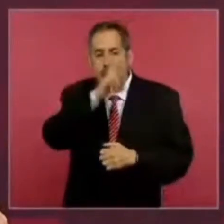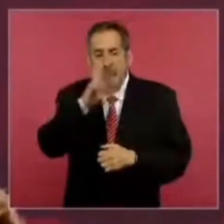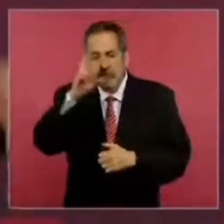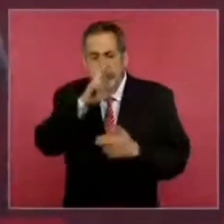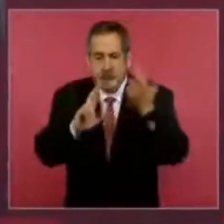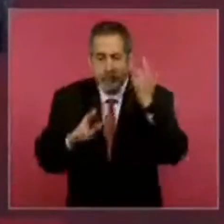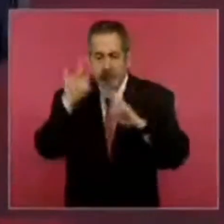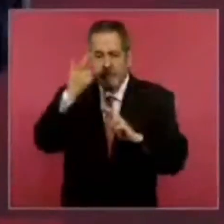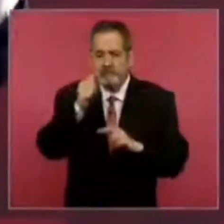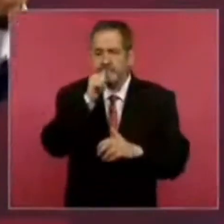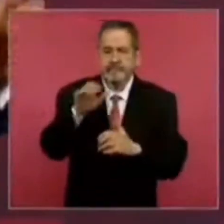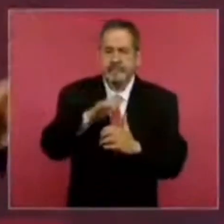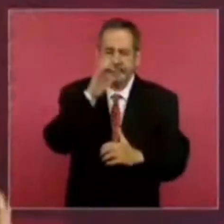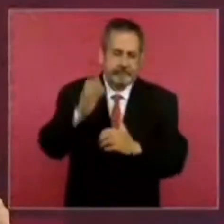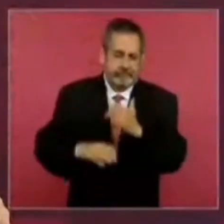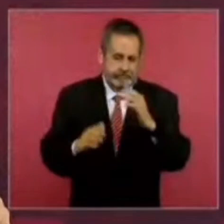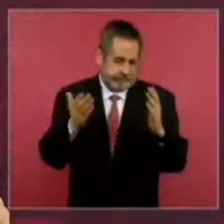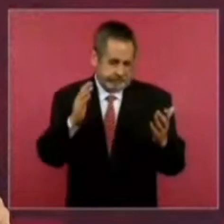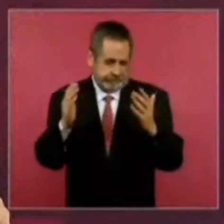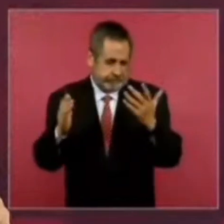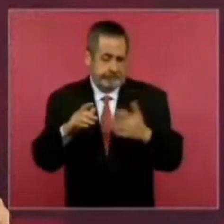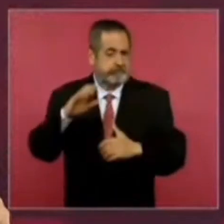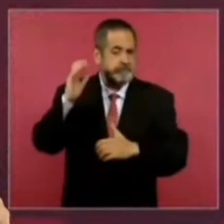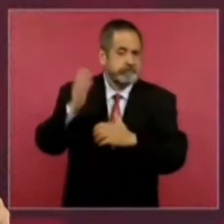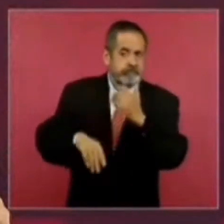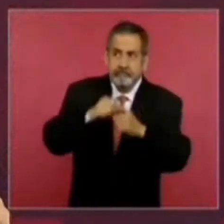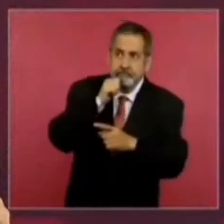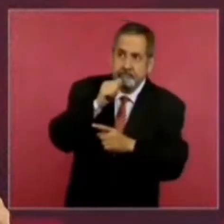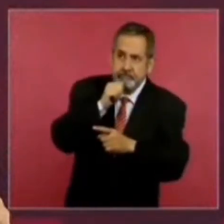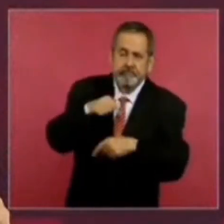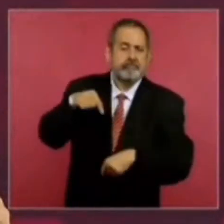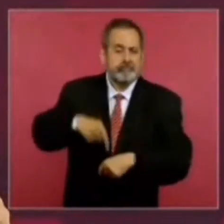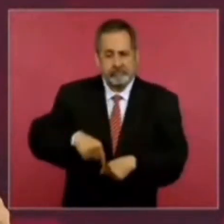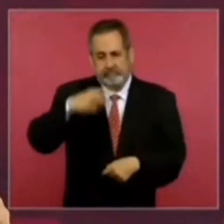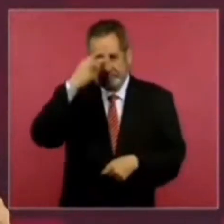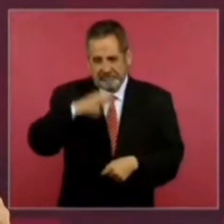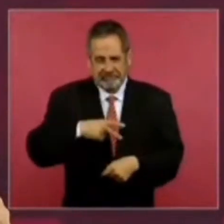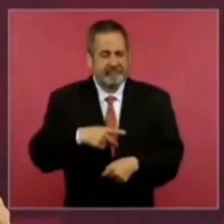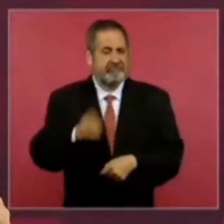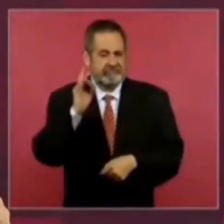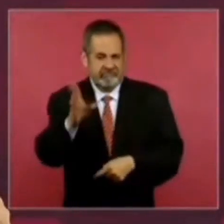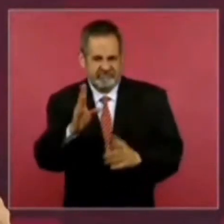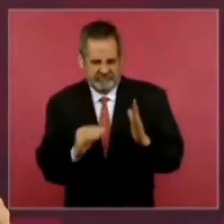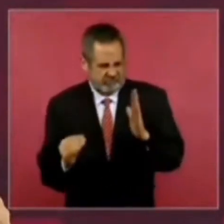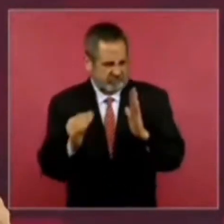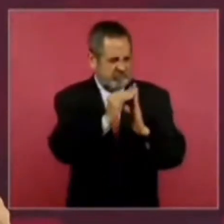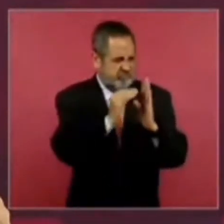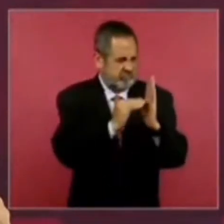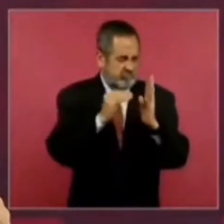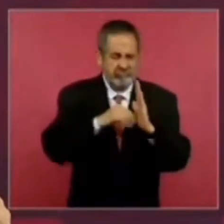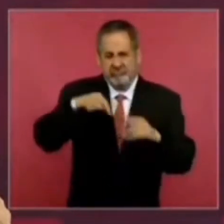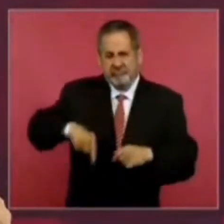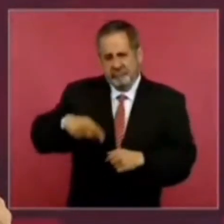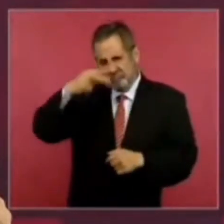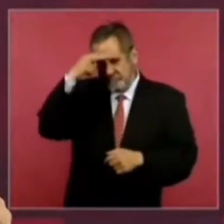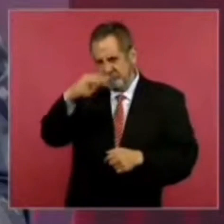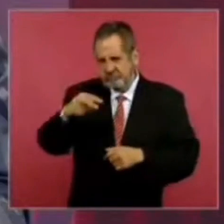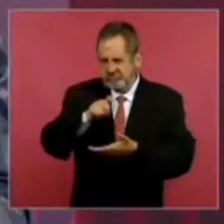para poner un ejemplo. Y ya nuestros constituyentes